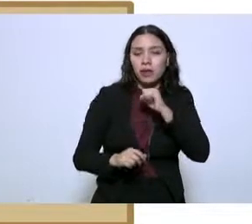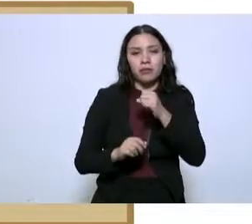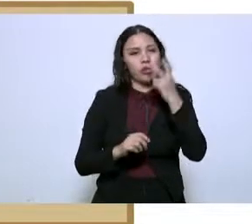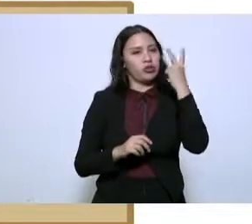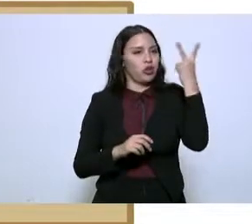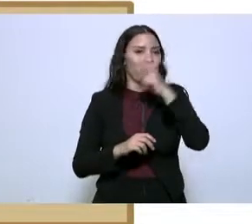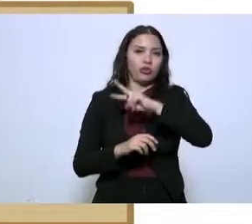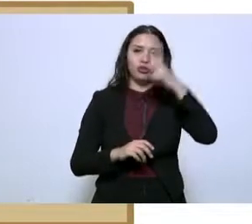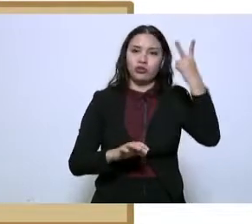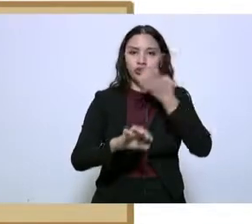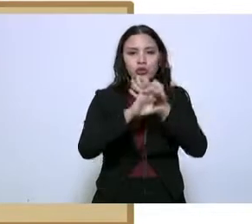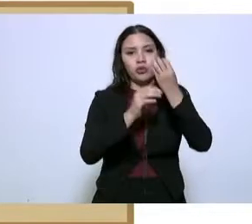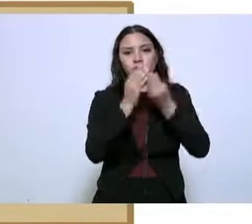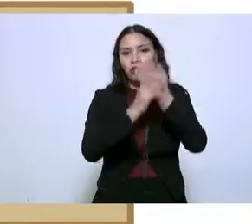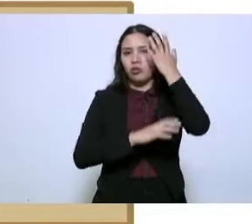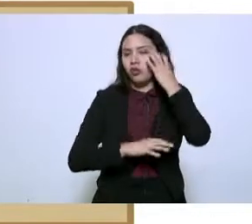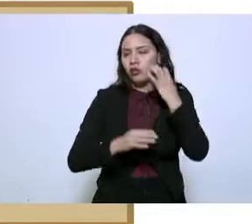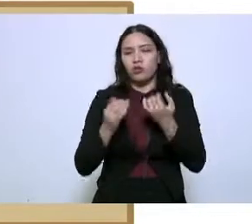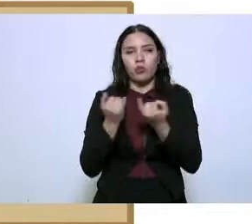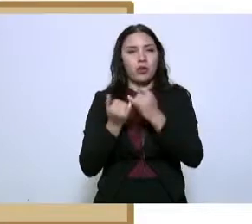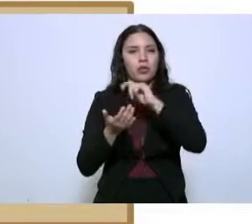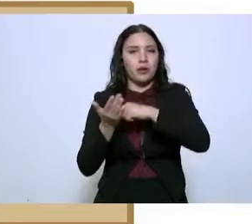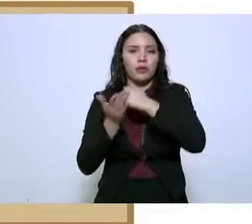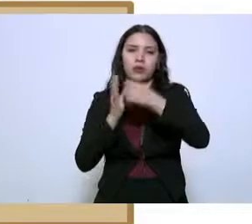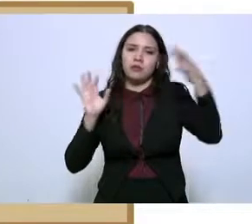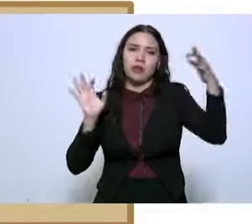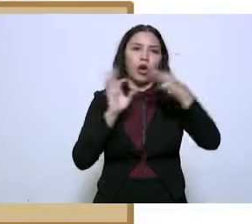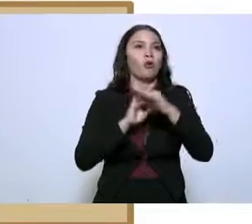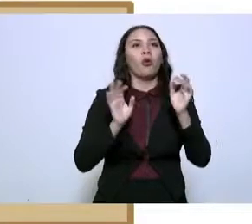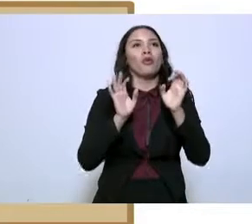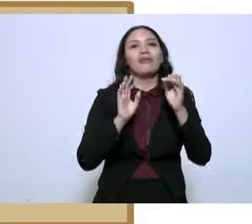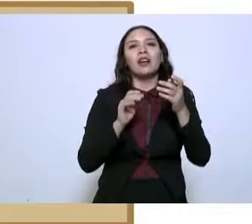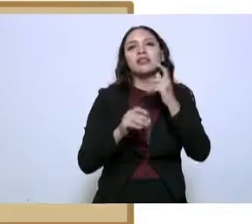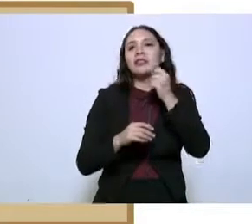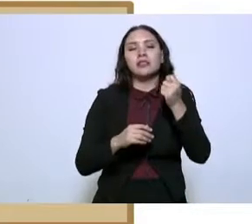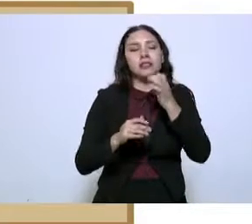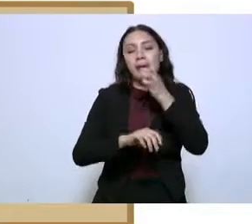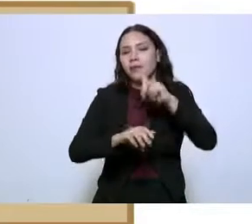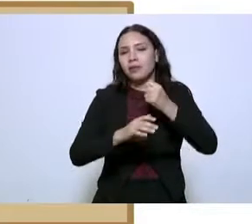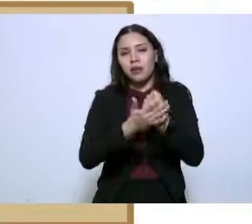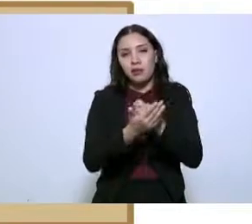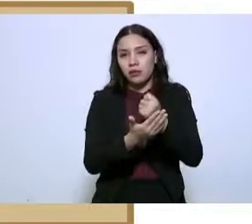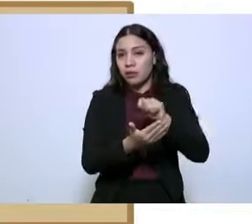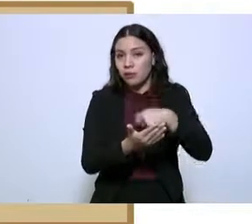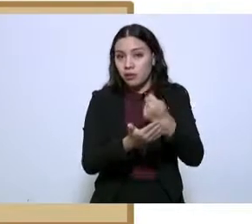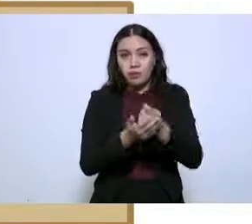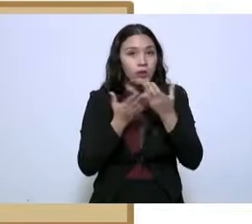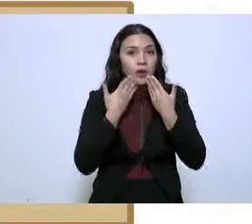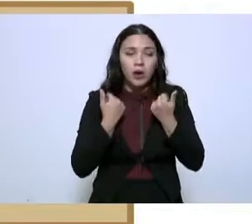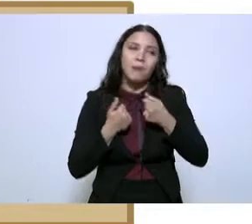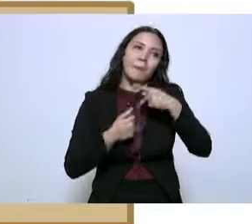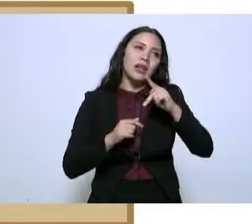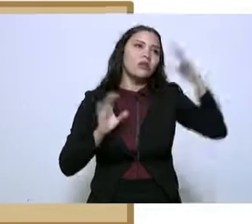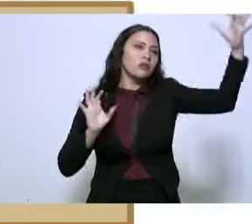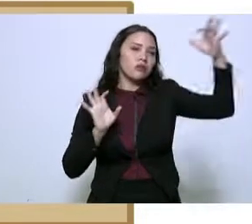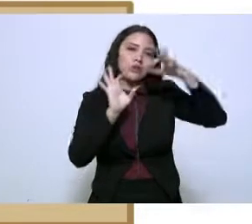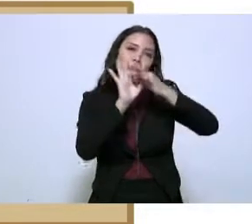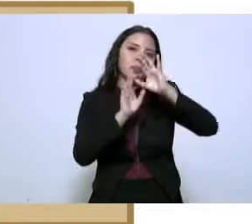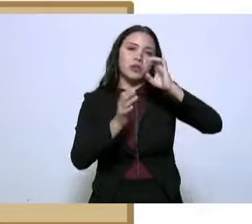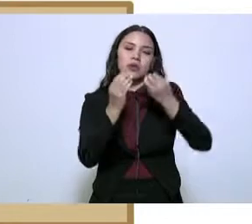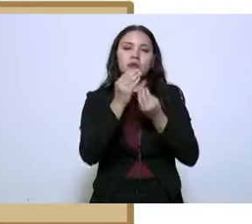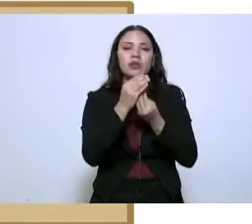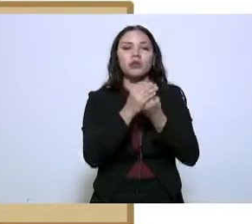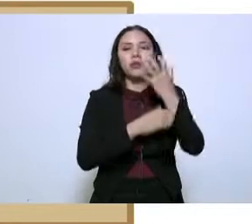estados y desde acá se apoya, aunque no esté físicamente la instalación aquí en el Estado, se apoya en estos trabajos.